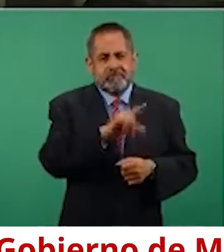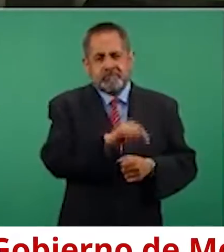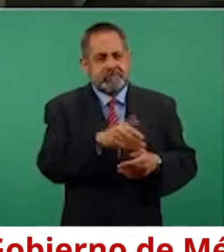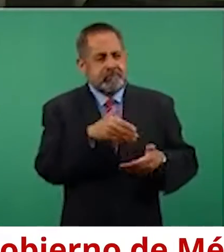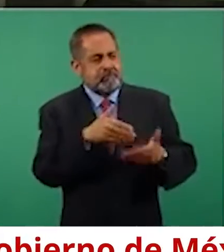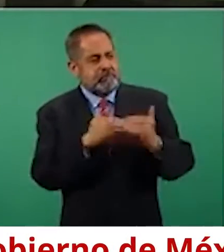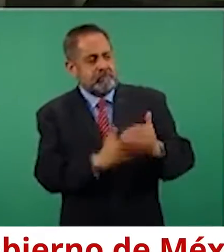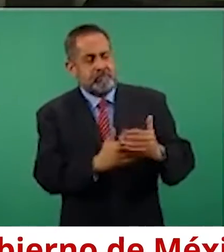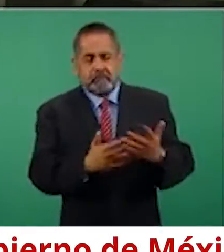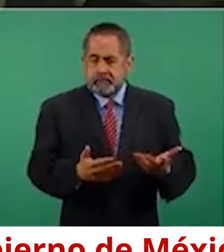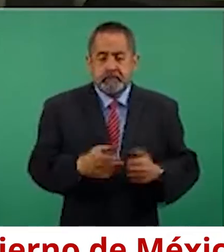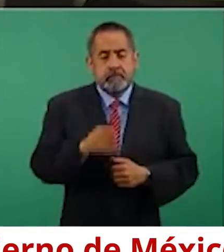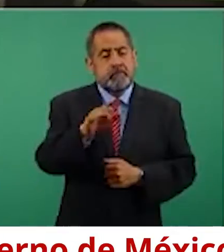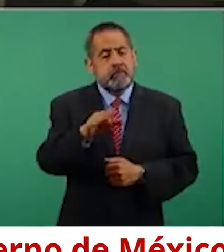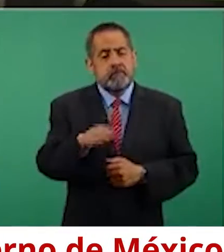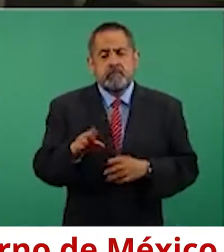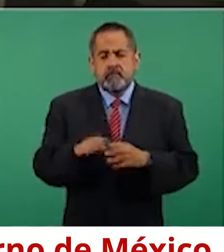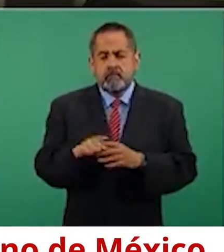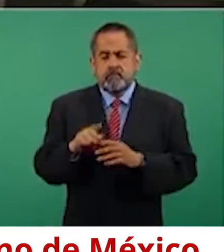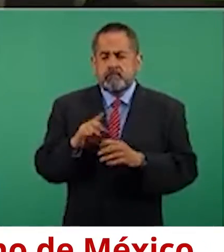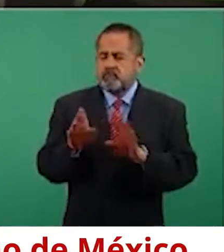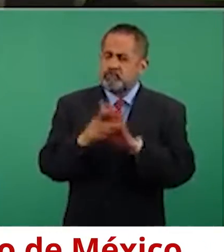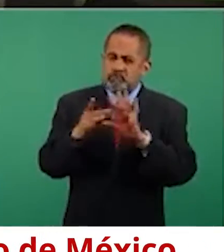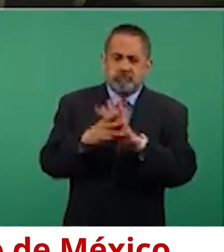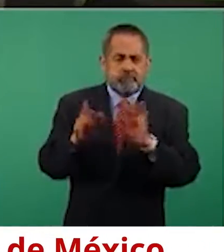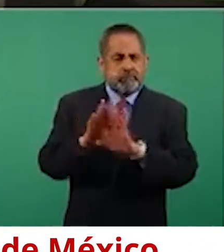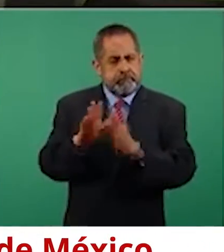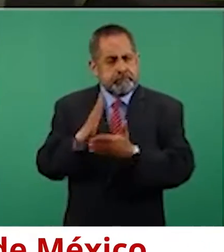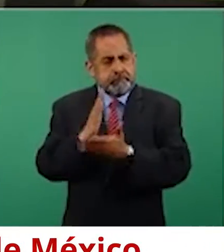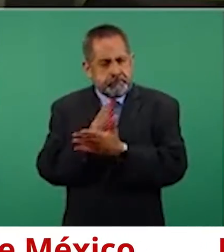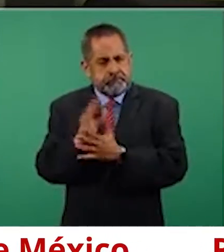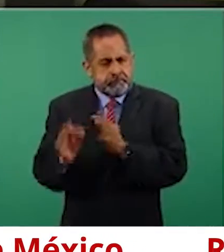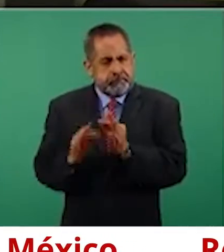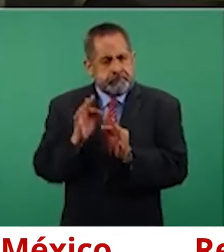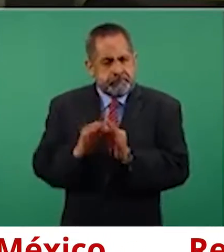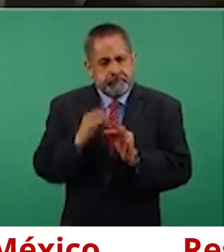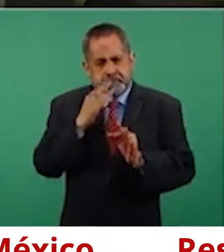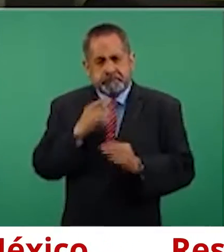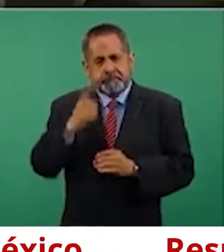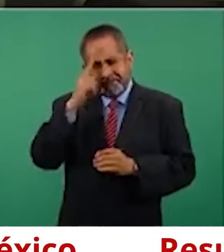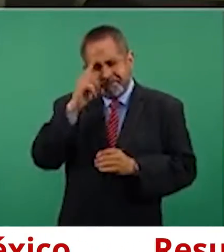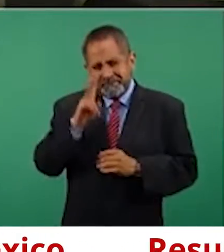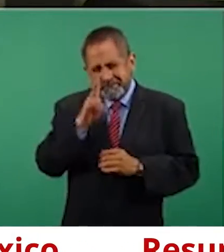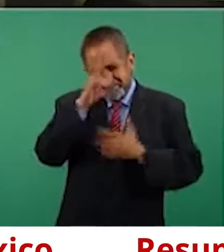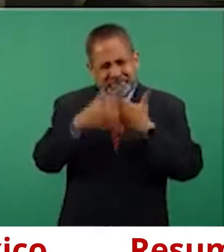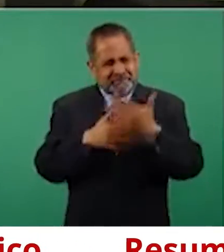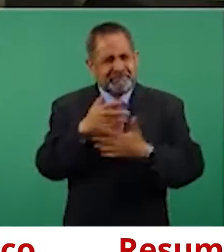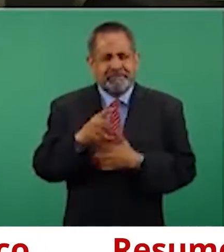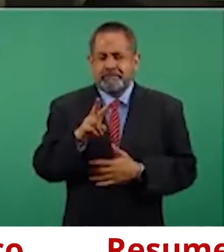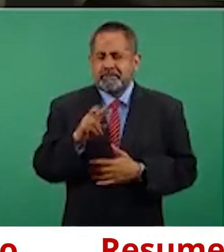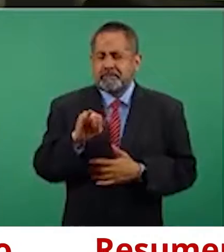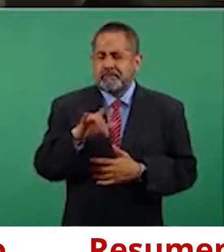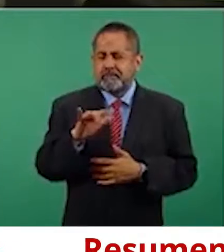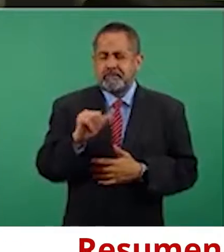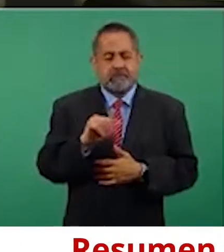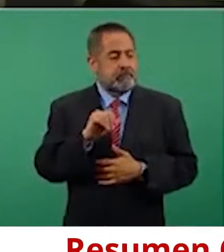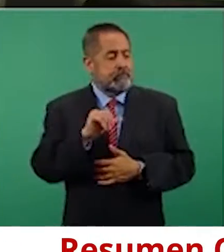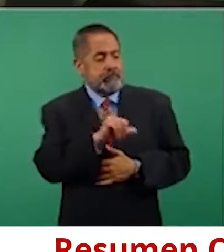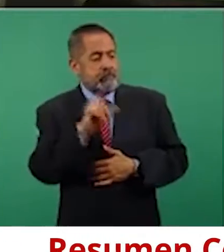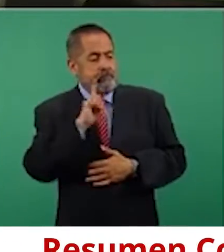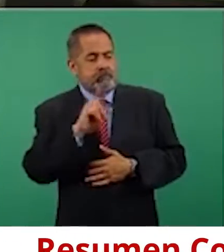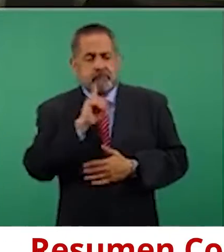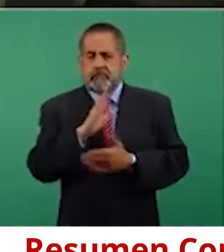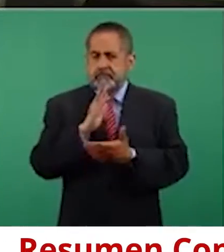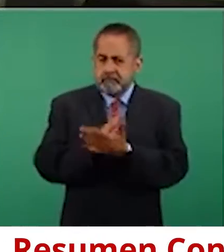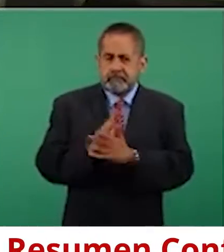algo concreto de lo que se esté haciendo para frenar este tipo de violencia que se ejerce contra las mujeres y